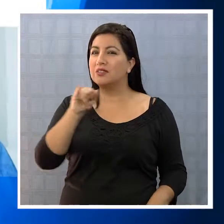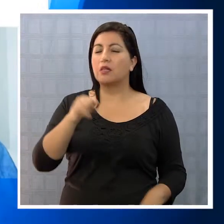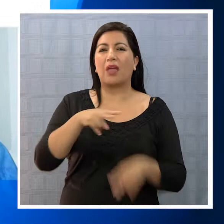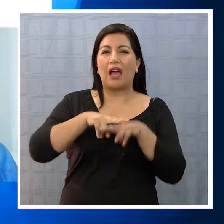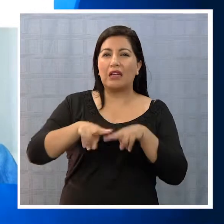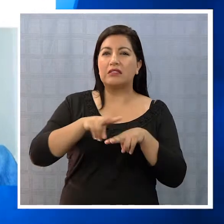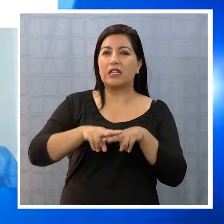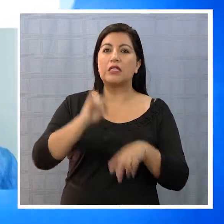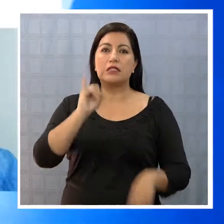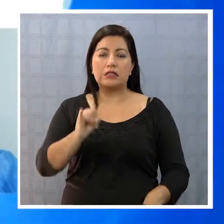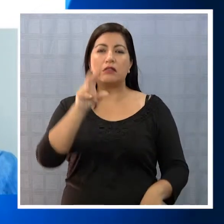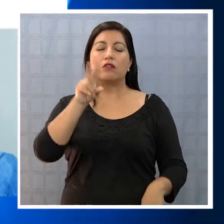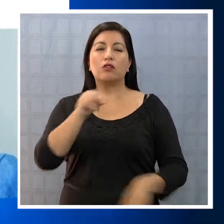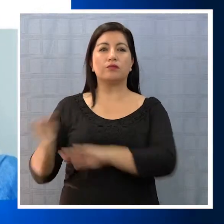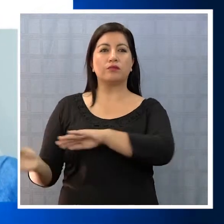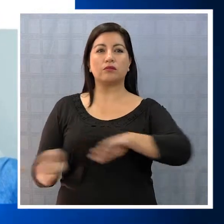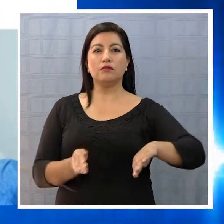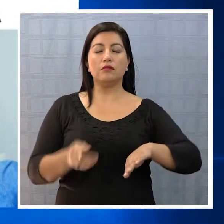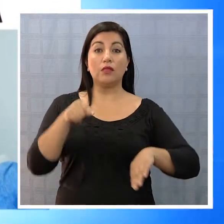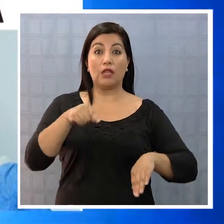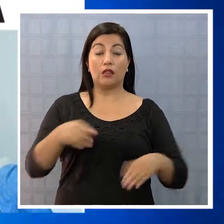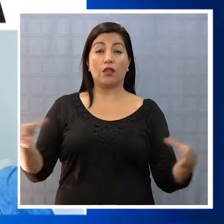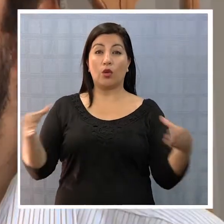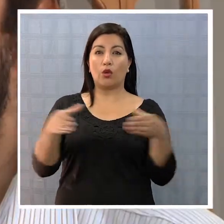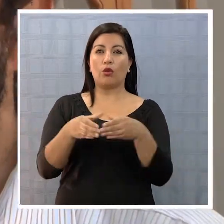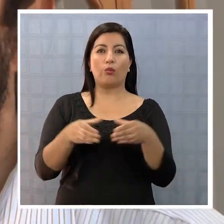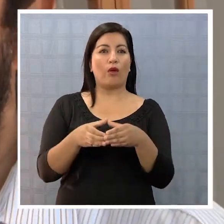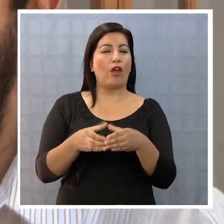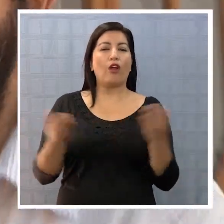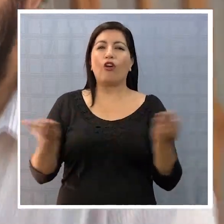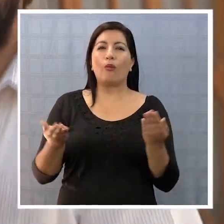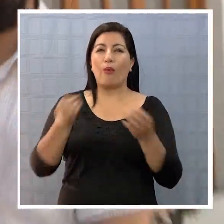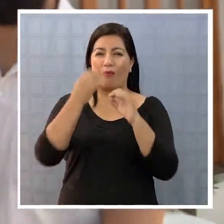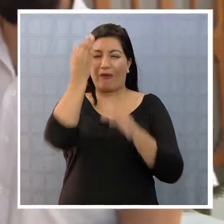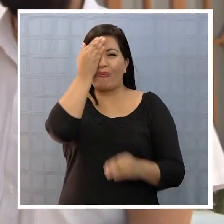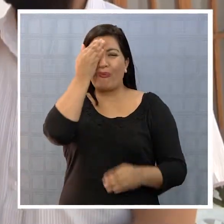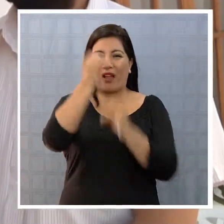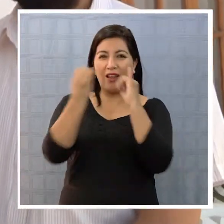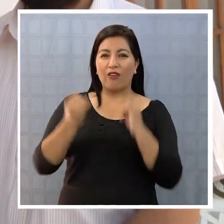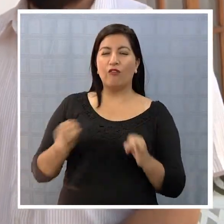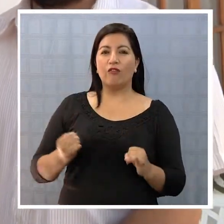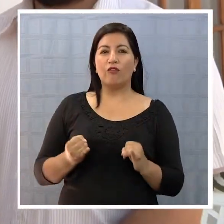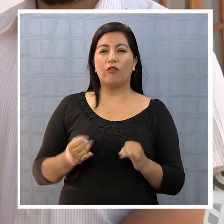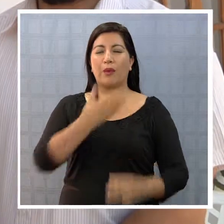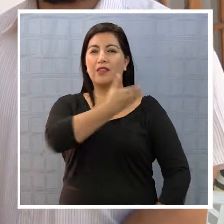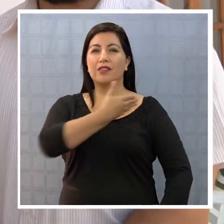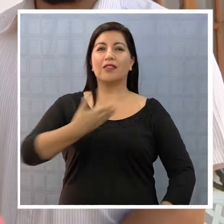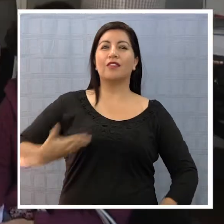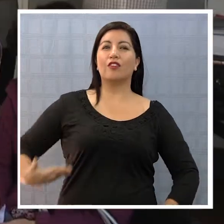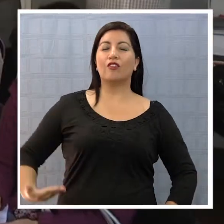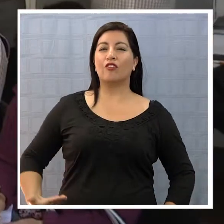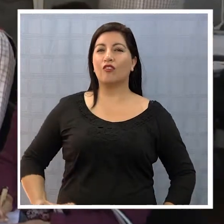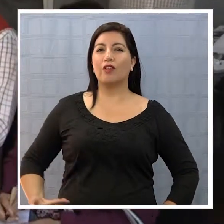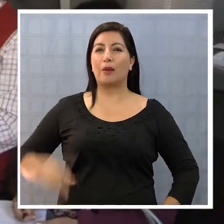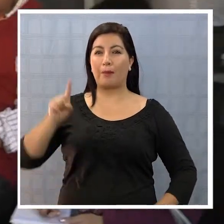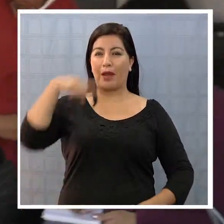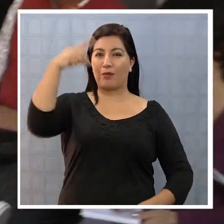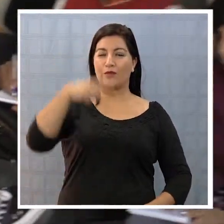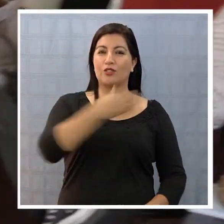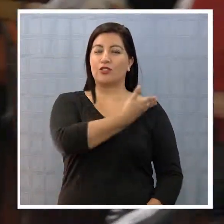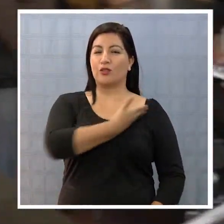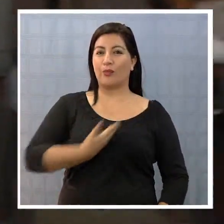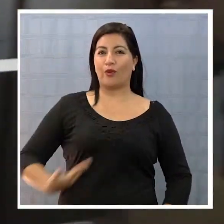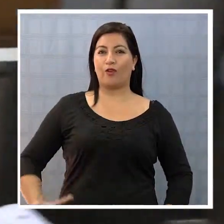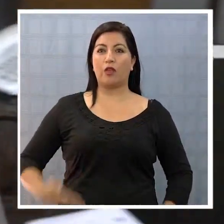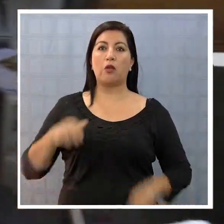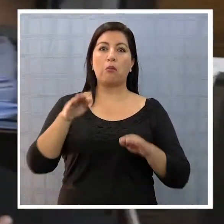Partido Progresista aseguran que sería una muy mala forma de gobernar con parlamentarios que dispongan de los cargos para el próximo gobierno, como en